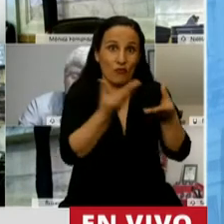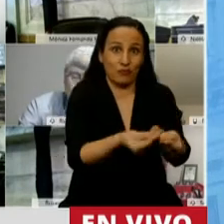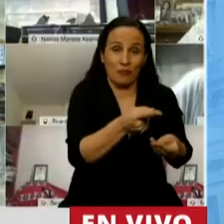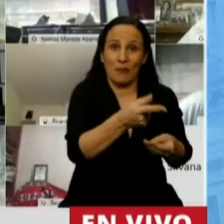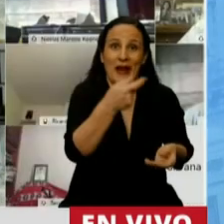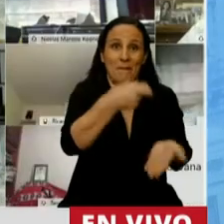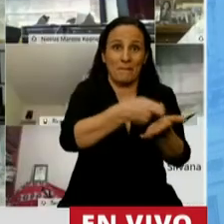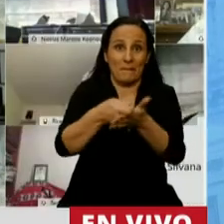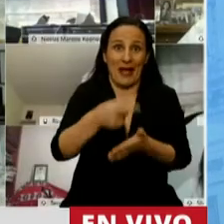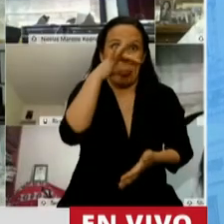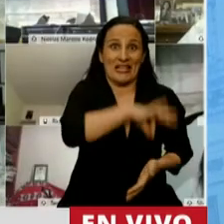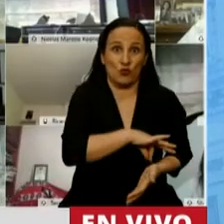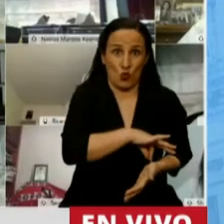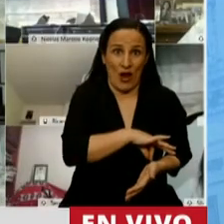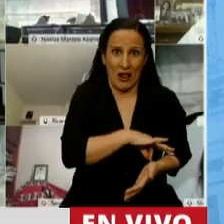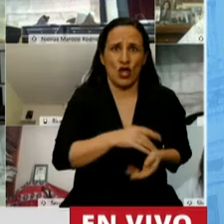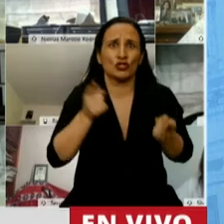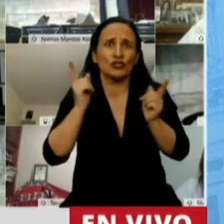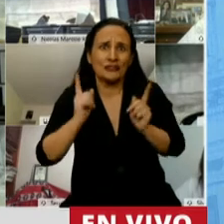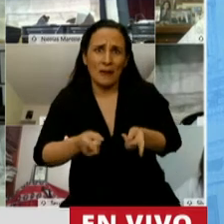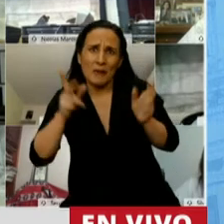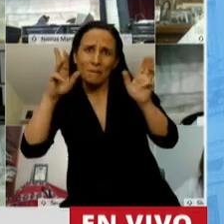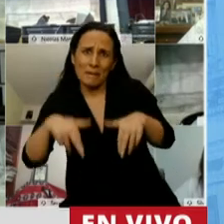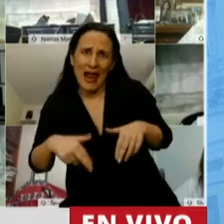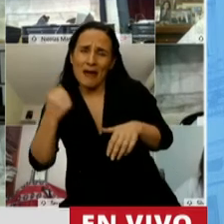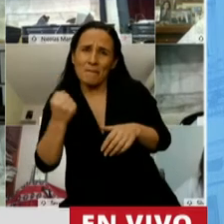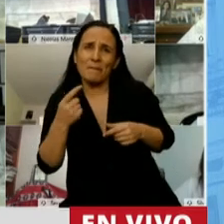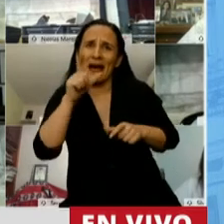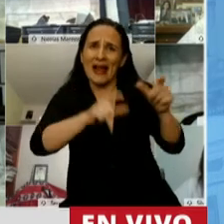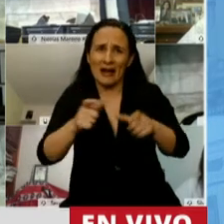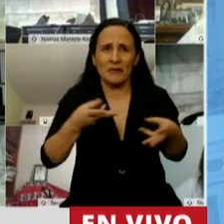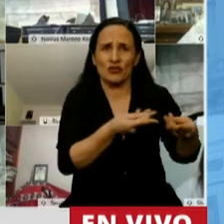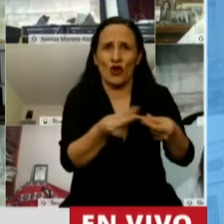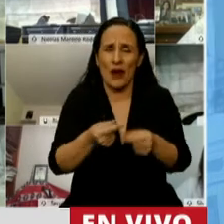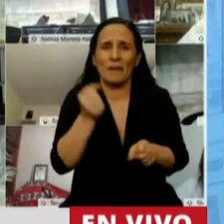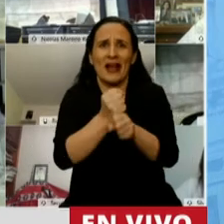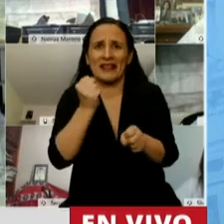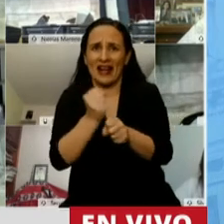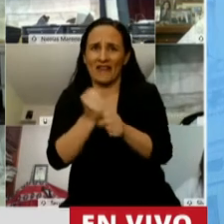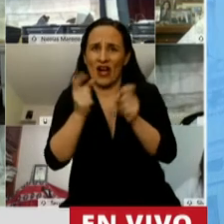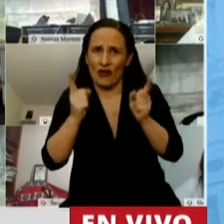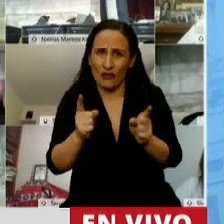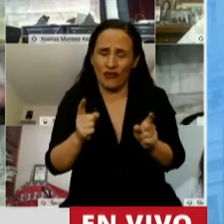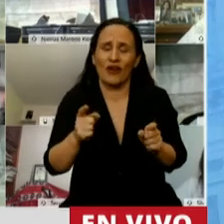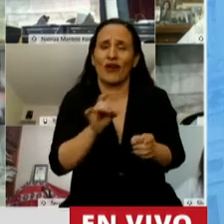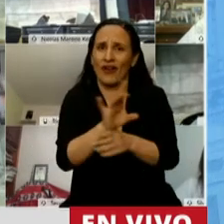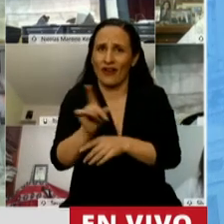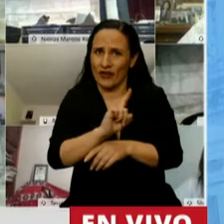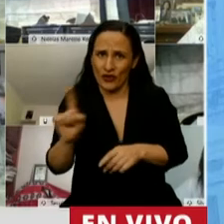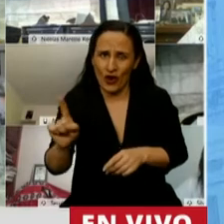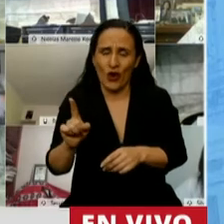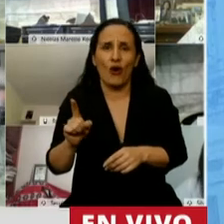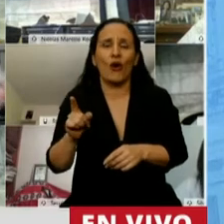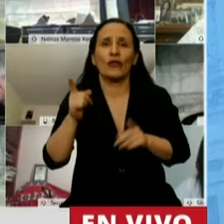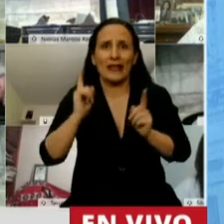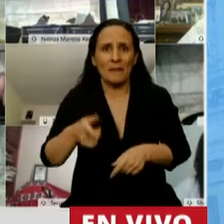trabajó en el desarrollo de instrumentos económicos para sostener el consumo, el empleo, promover inversiones y exportaciones. Y